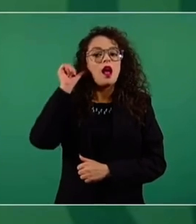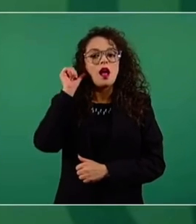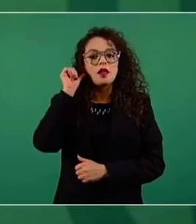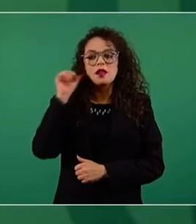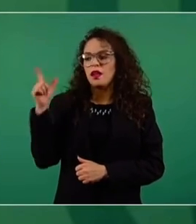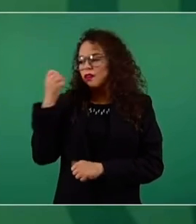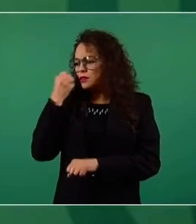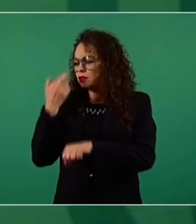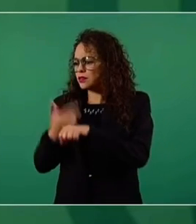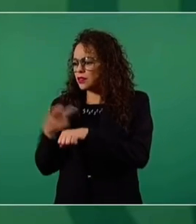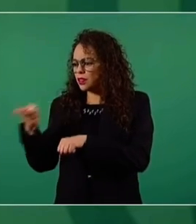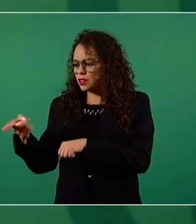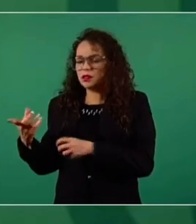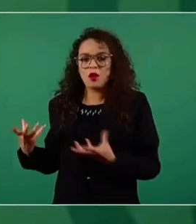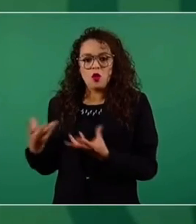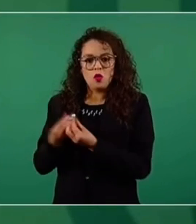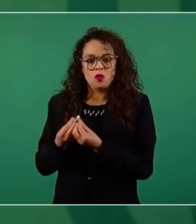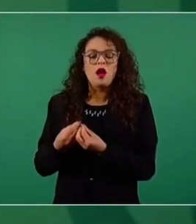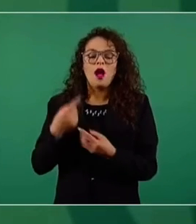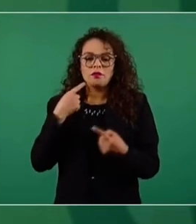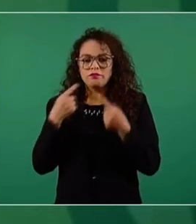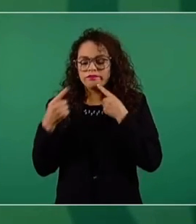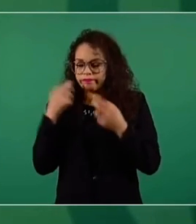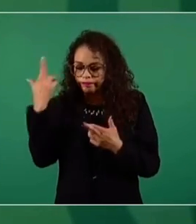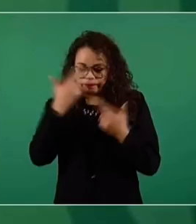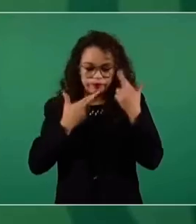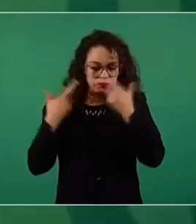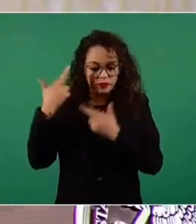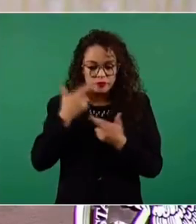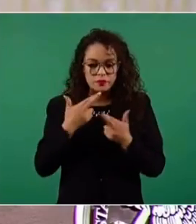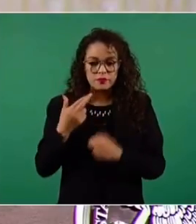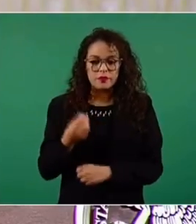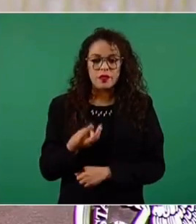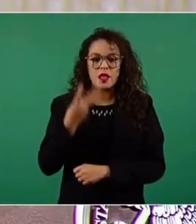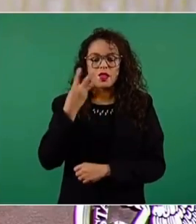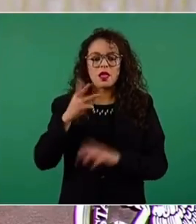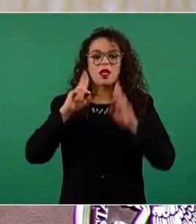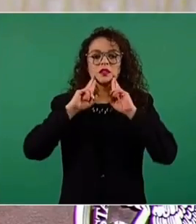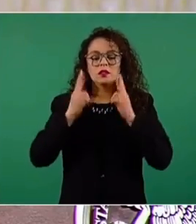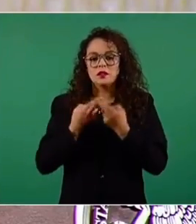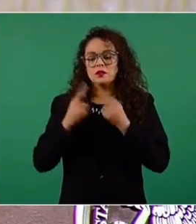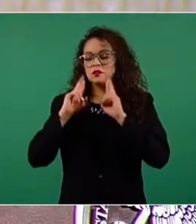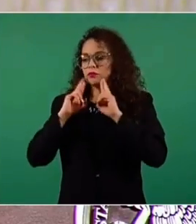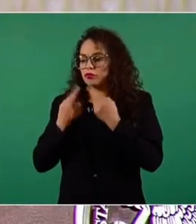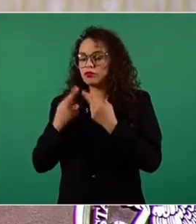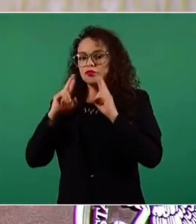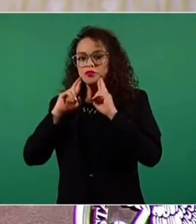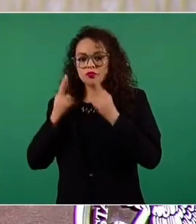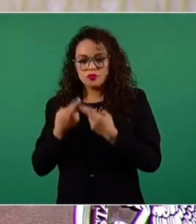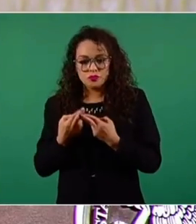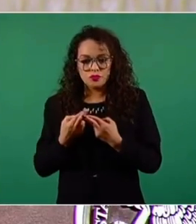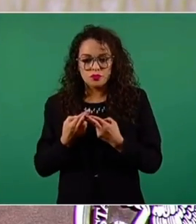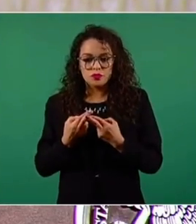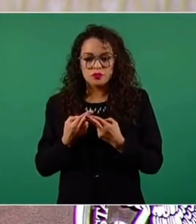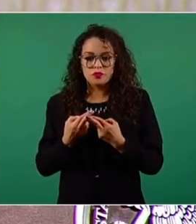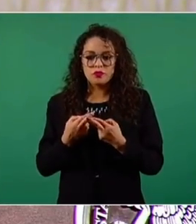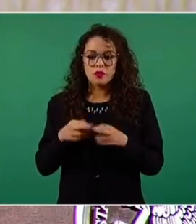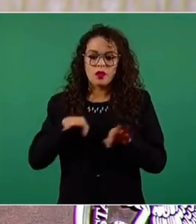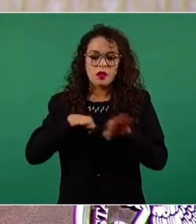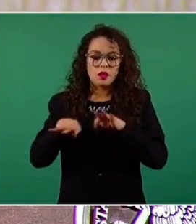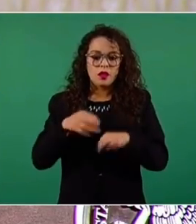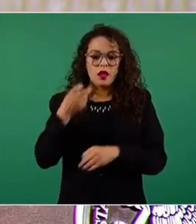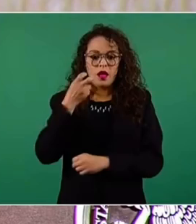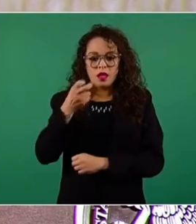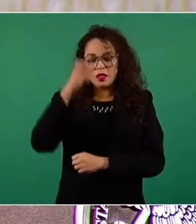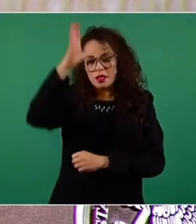acuerdo en donde se trabajó durante tres sesiones ese trabajo y fue de acuerdo, que es este